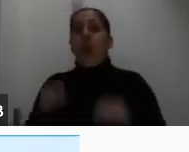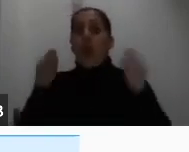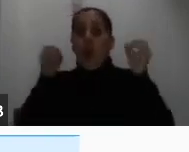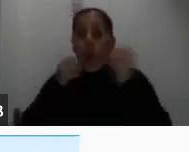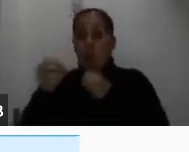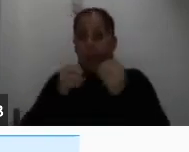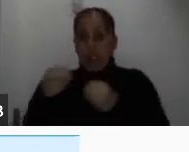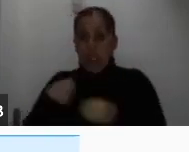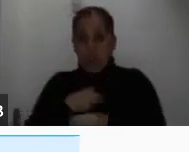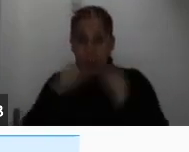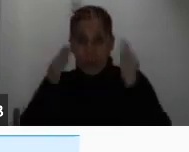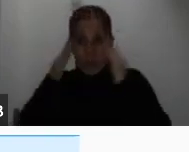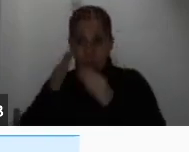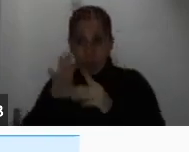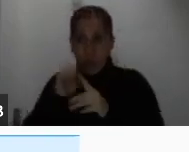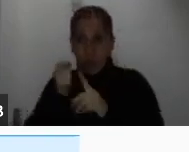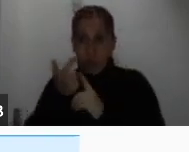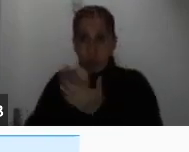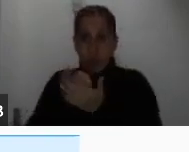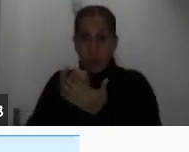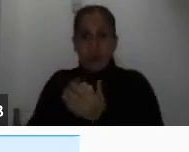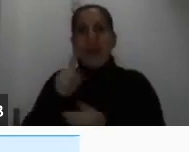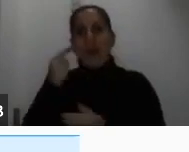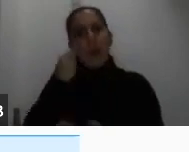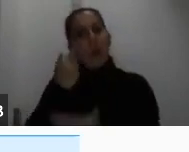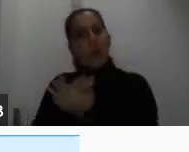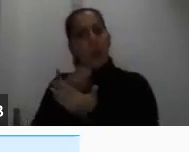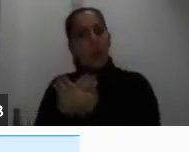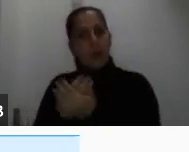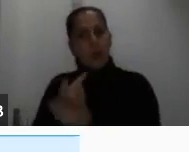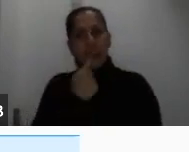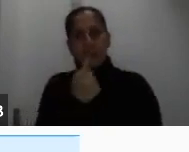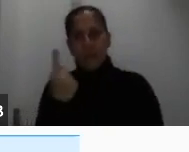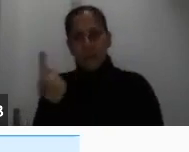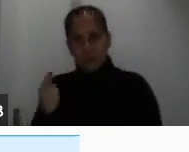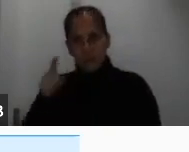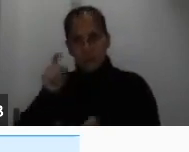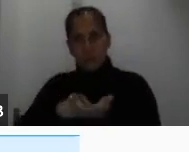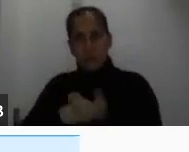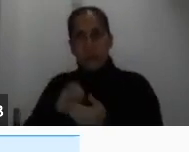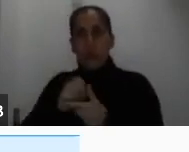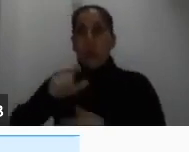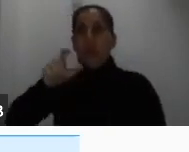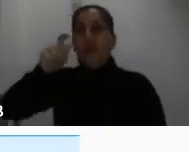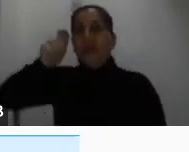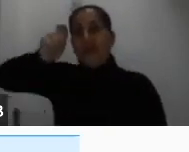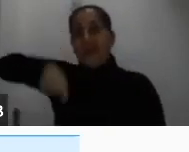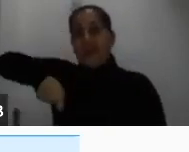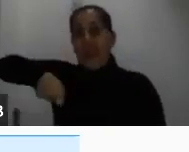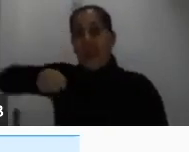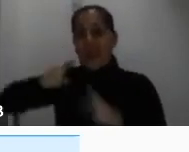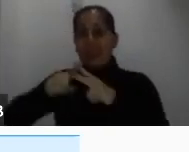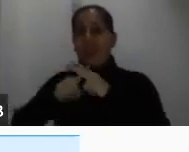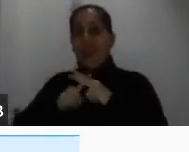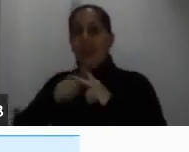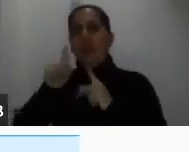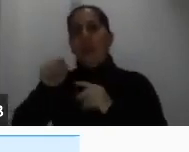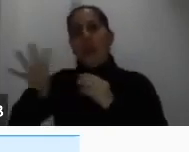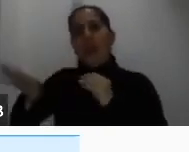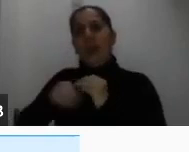son comprobantes por cada una de las deudas y en caso de tarjetas de crédito debe adjuntar el estado cuenta.